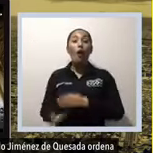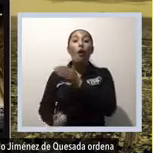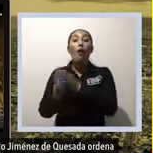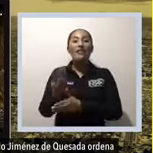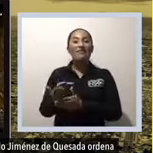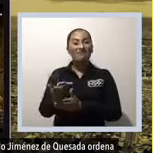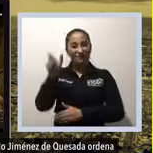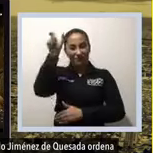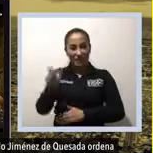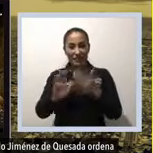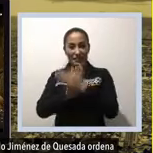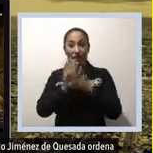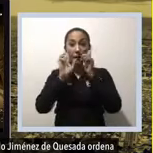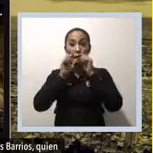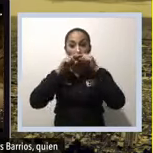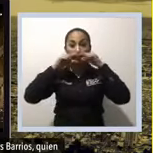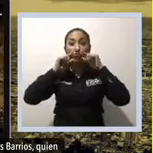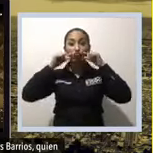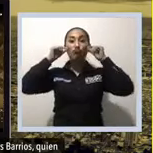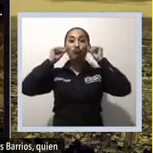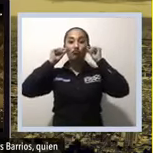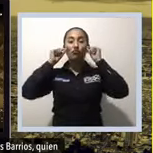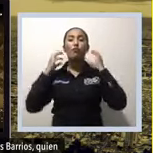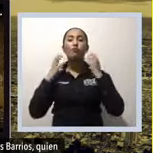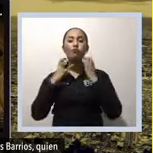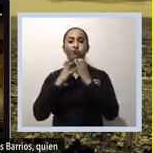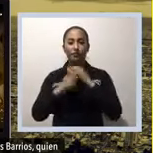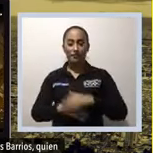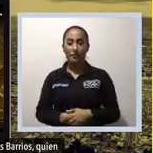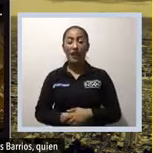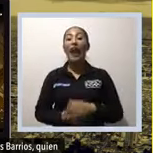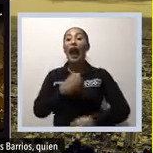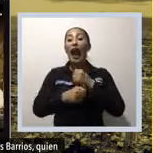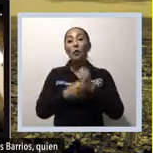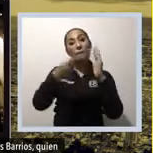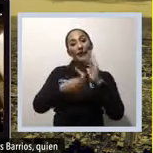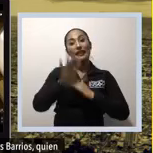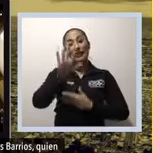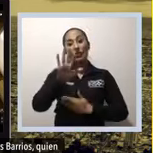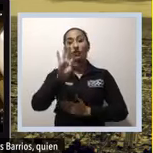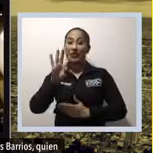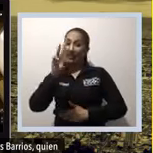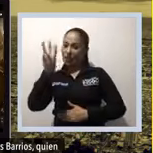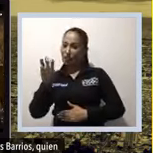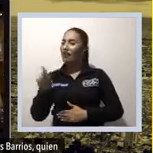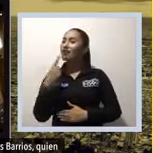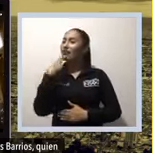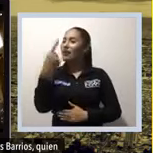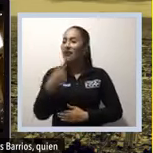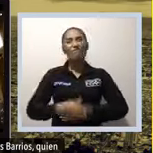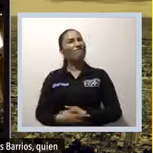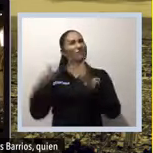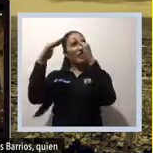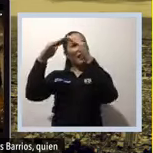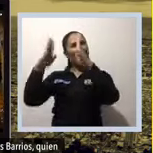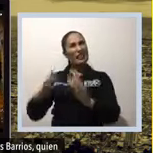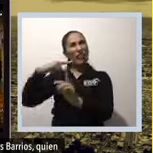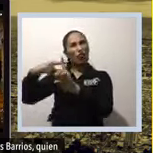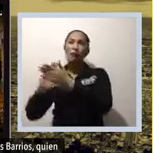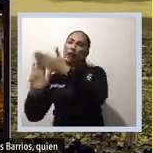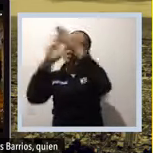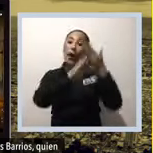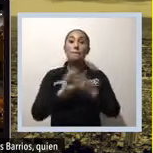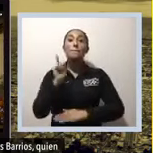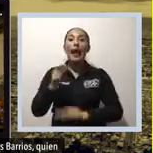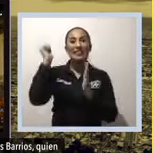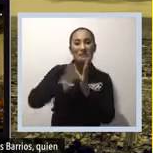Posteriormente en 1533 llega a esta ciudad el arzobispo Fray Juan de los Barrios, quien decide construir un templo más sólido, de